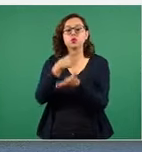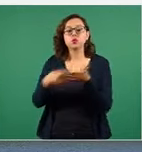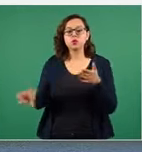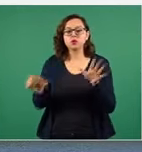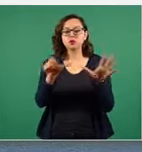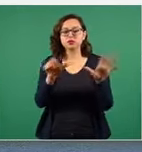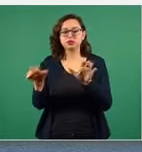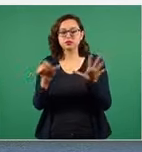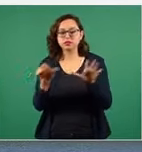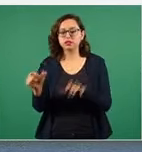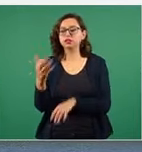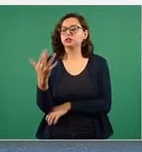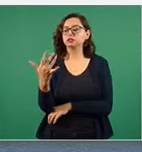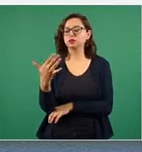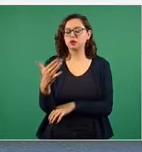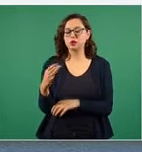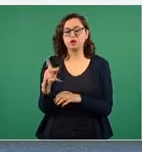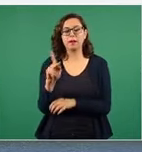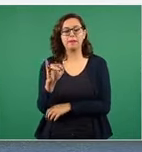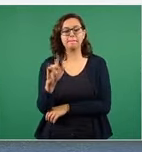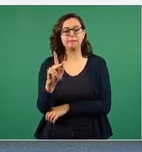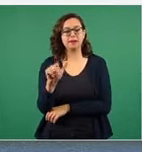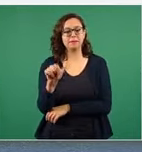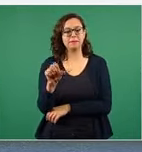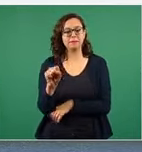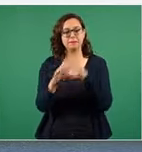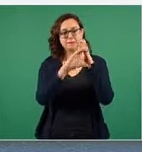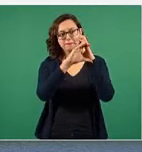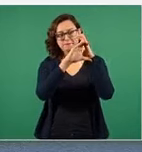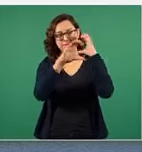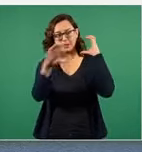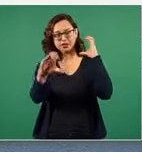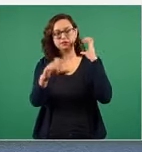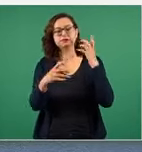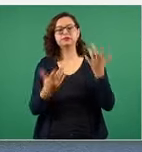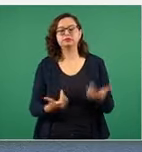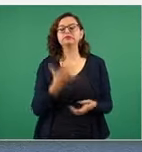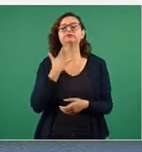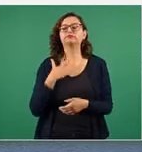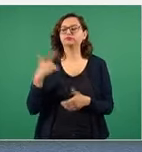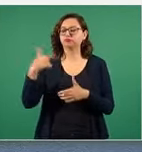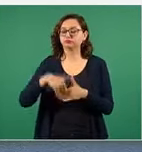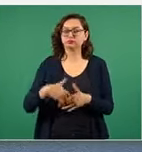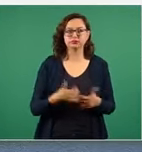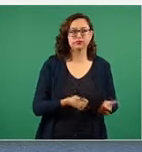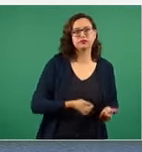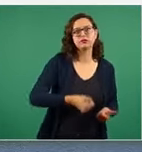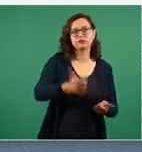para abastecer las gasolineras